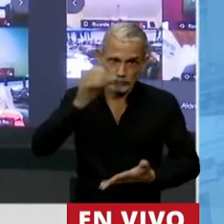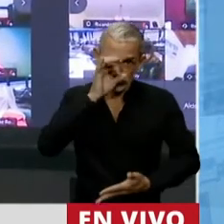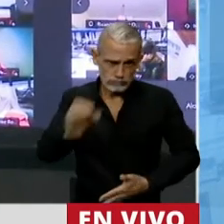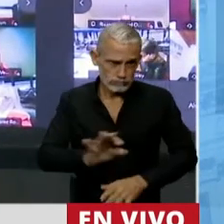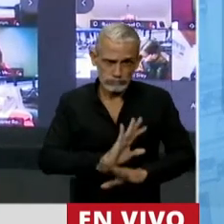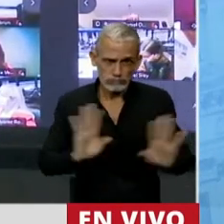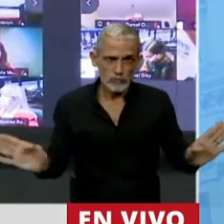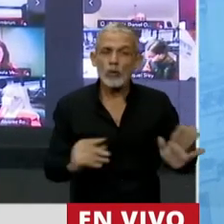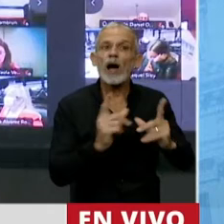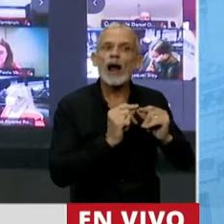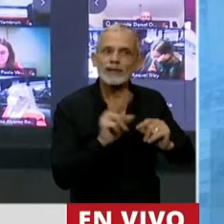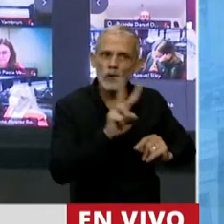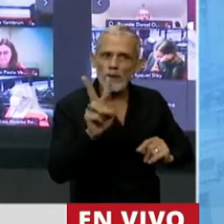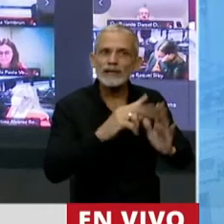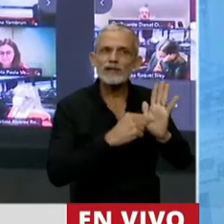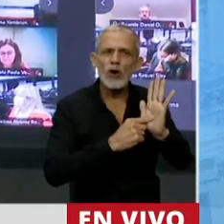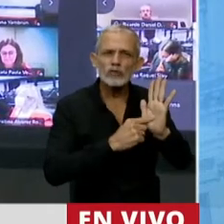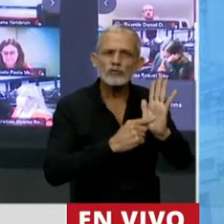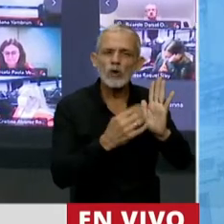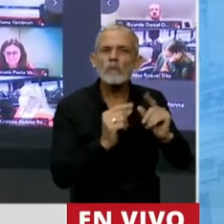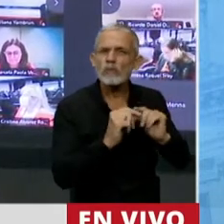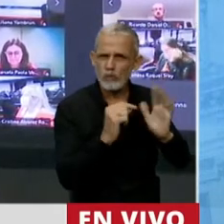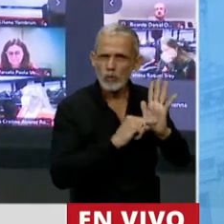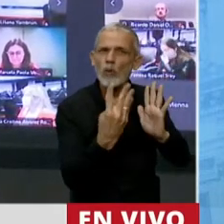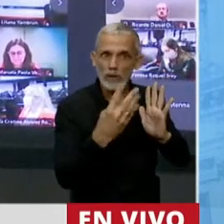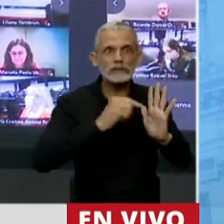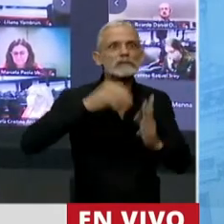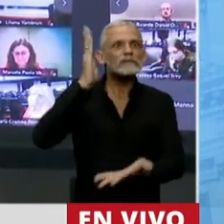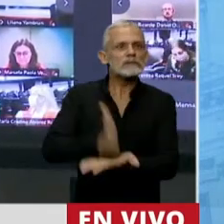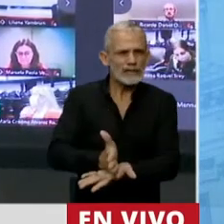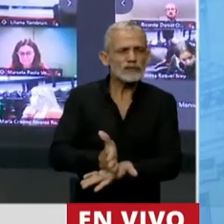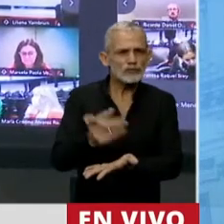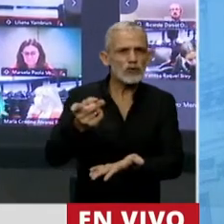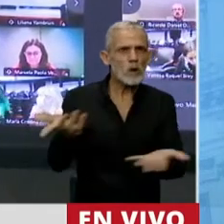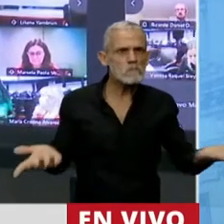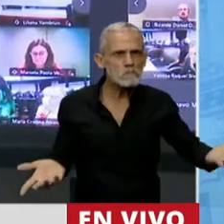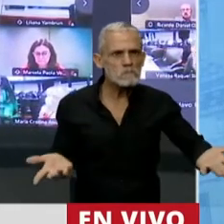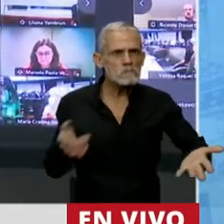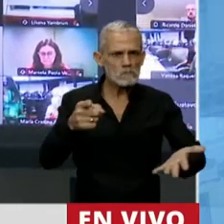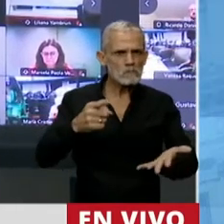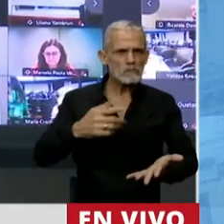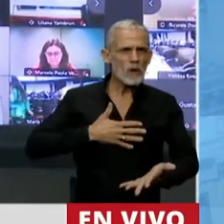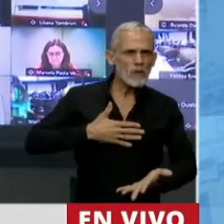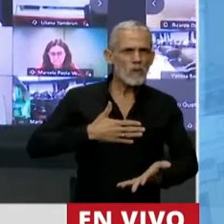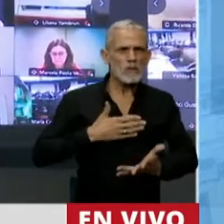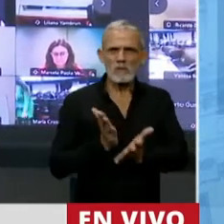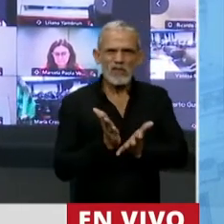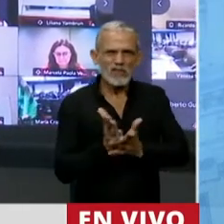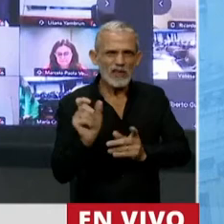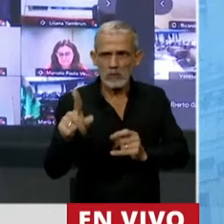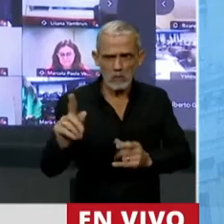el artículo 22-4, porque establece una sanción que no tiene en cuenta, no sólo la